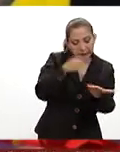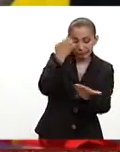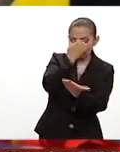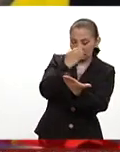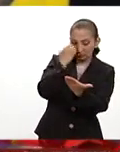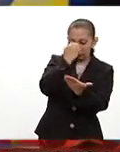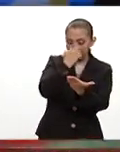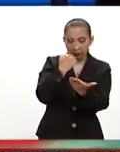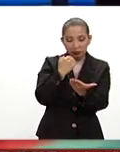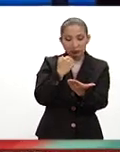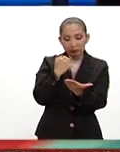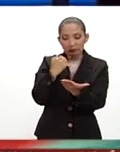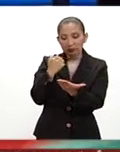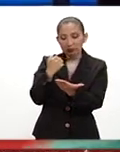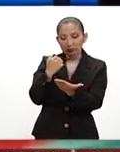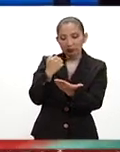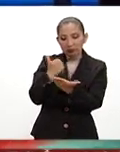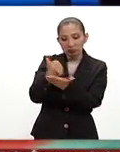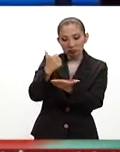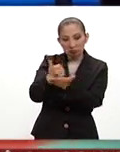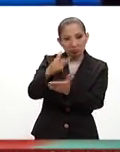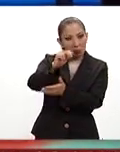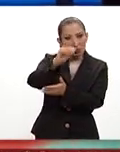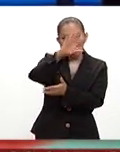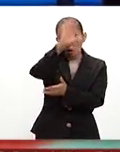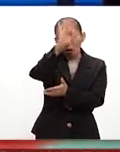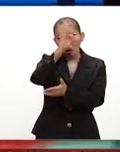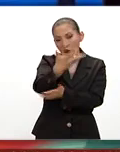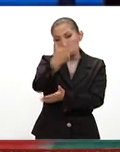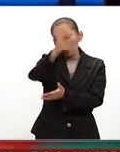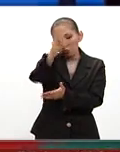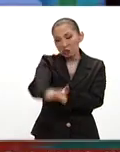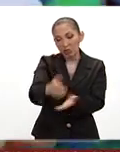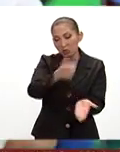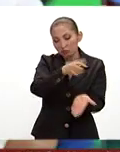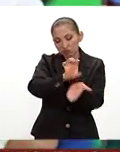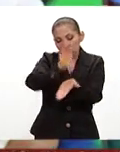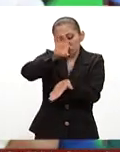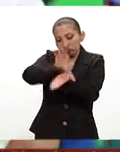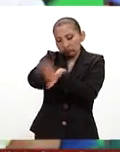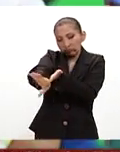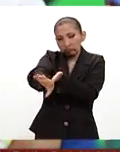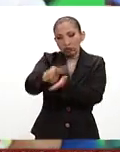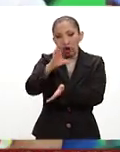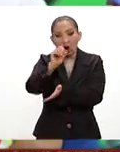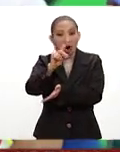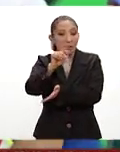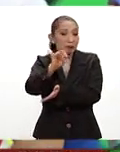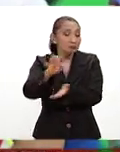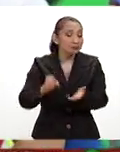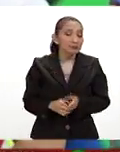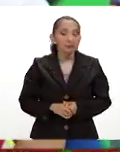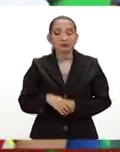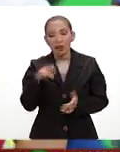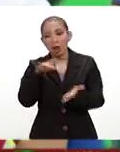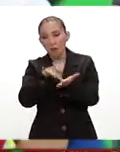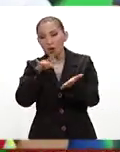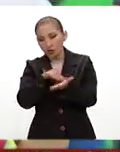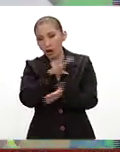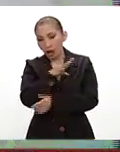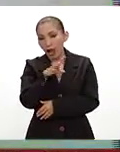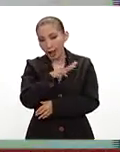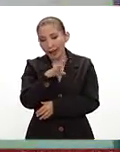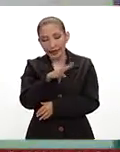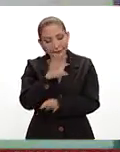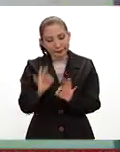se solventó, yo creo que al noventa y ocho por ciento por parte de la, de la CONA, entonces, este, los apoyos sí se dieron